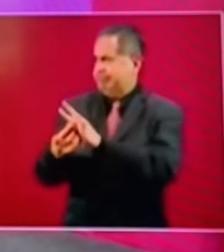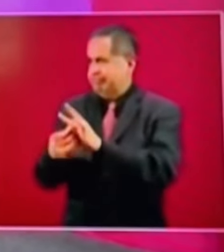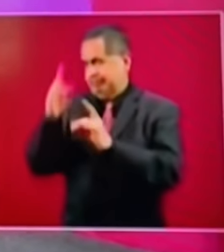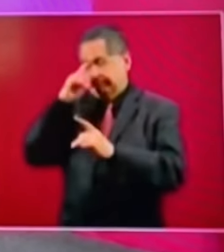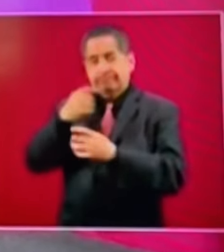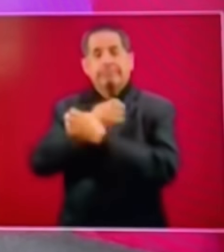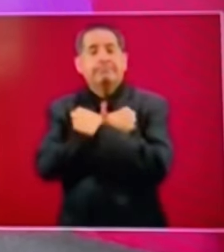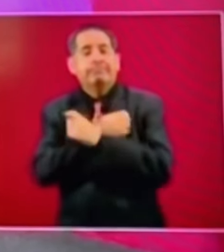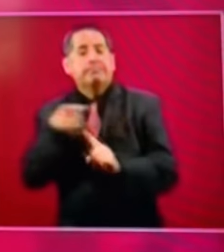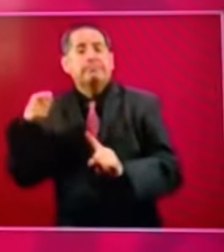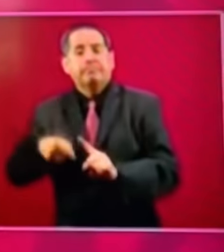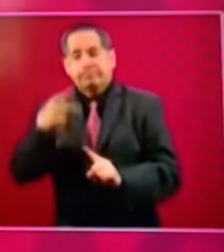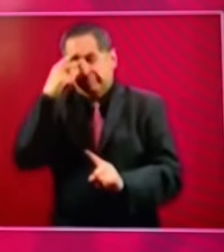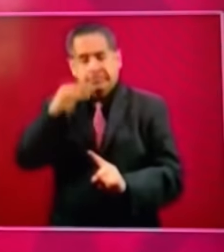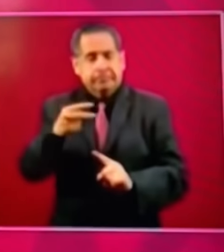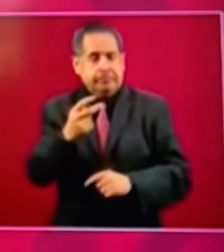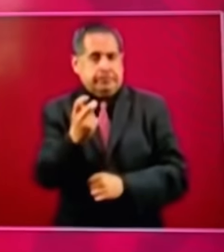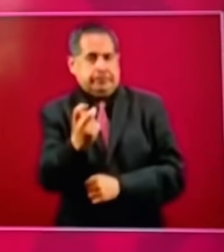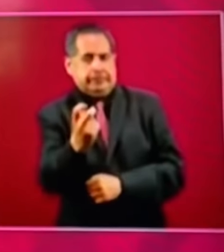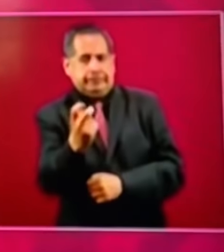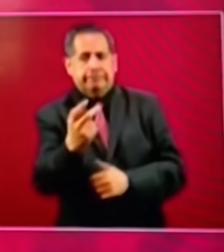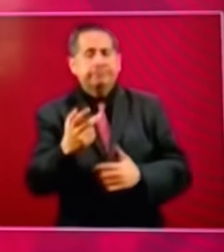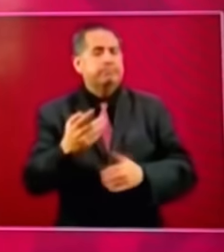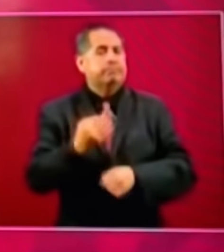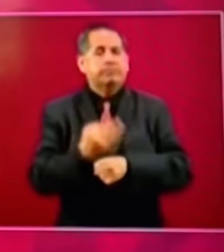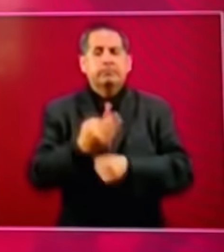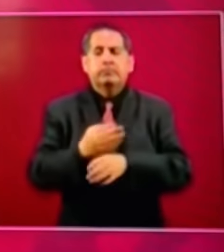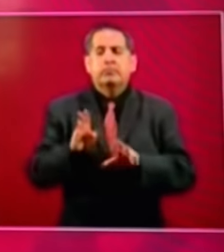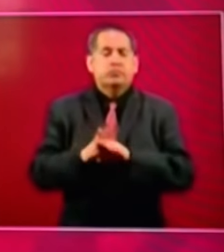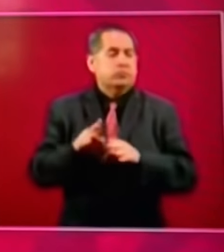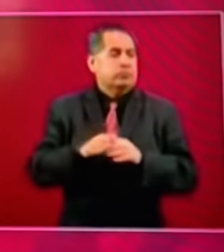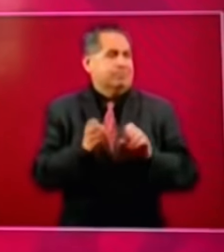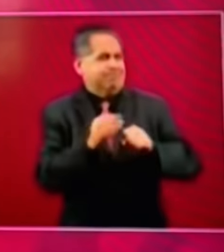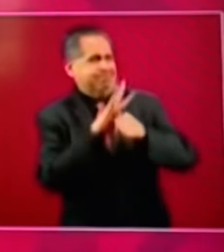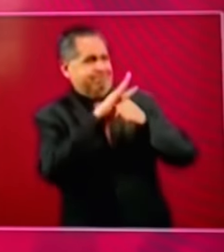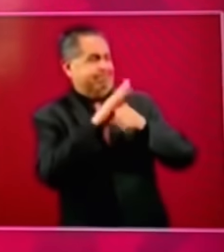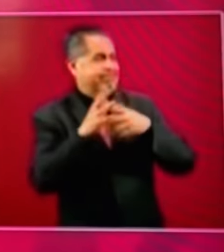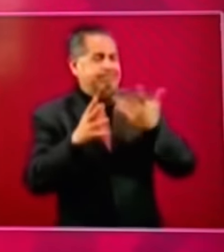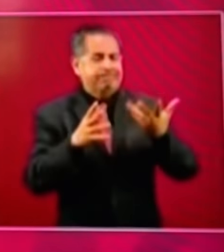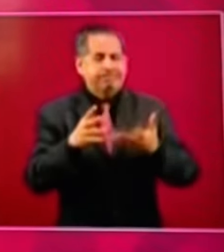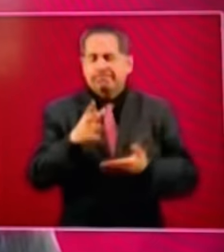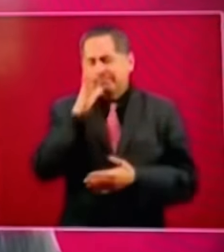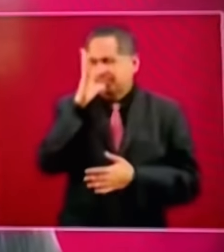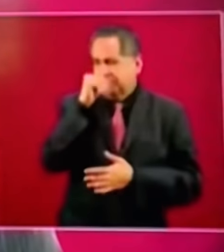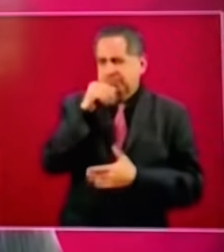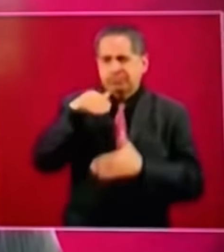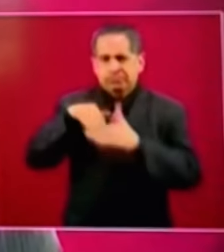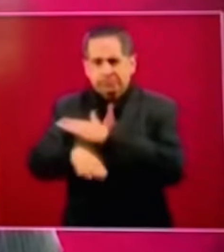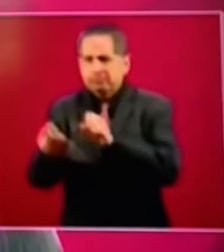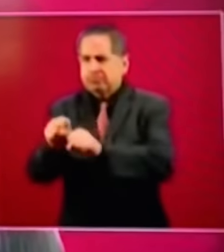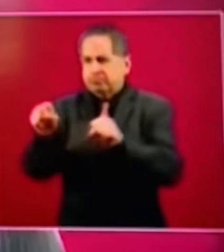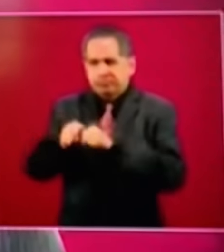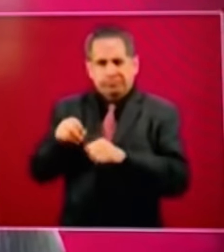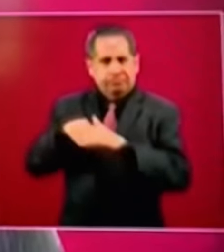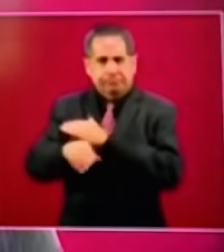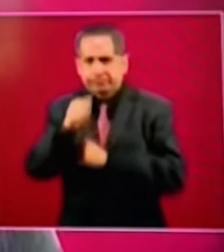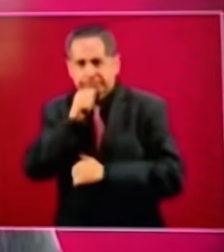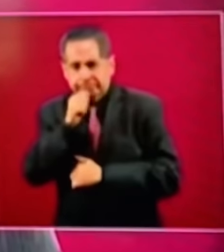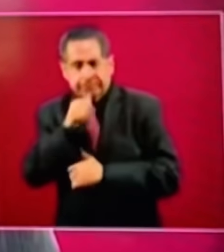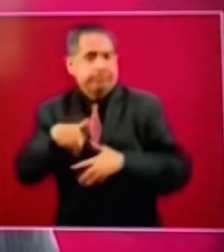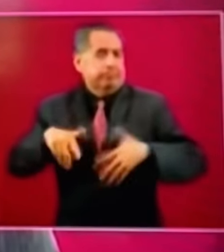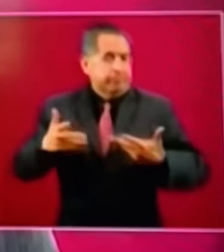en México de esta manera mientras la contingencia sanitaria impide el regreso a las aulas los contenidos